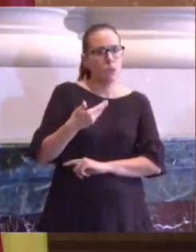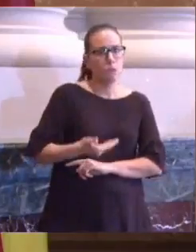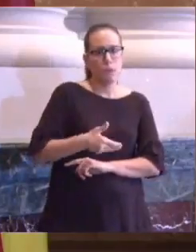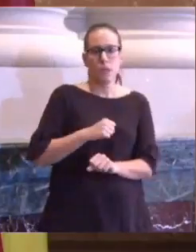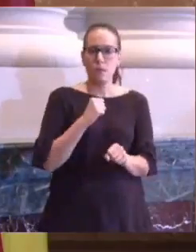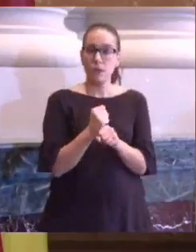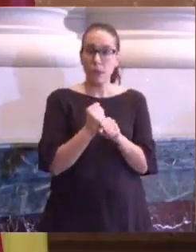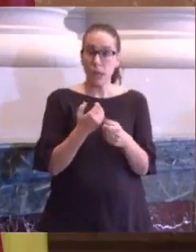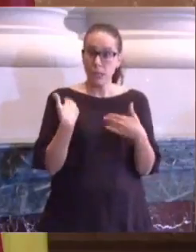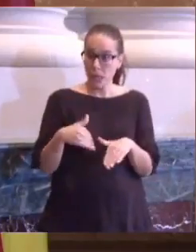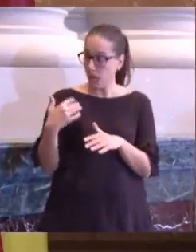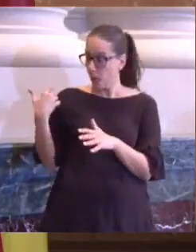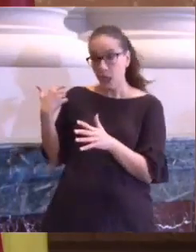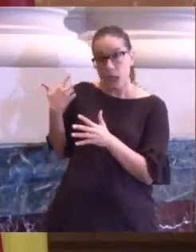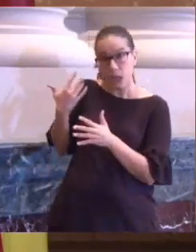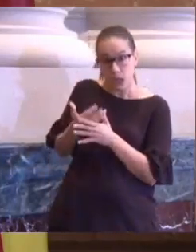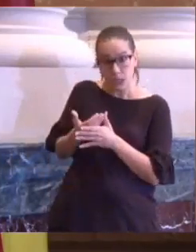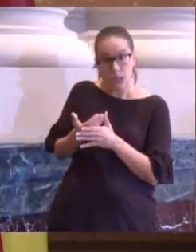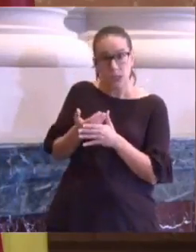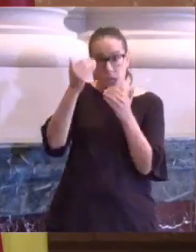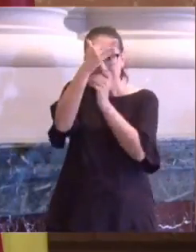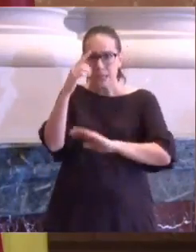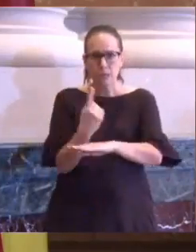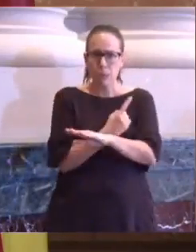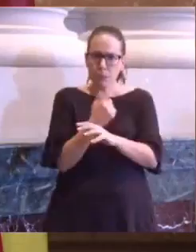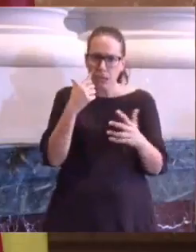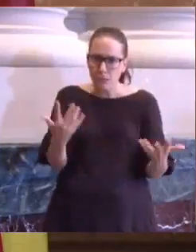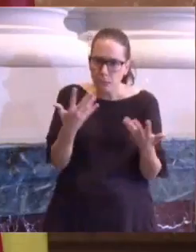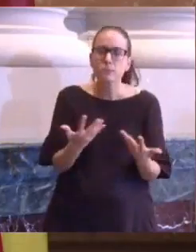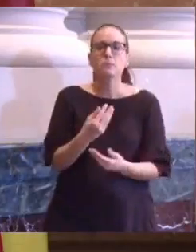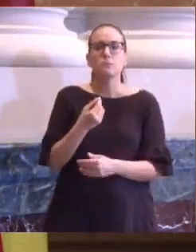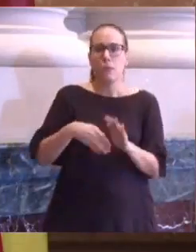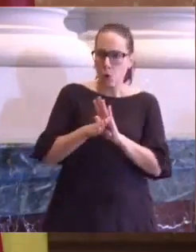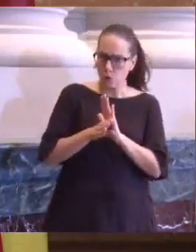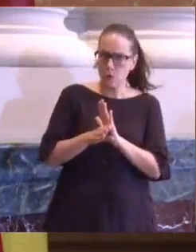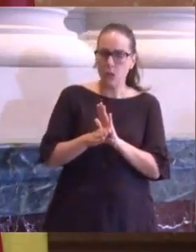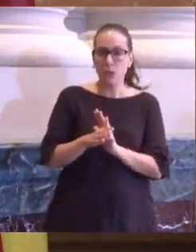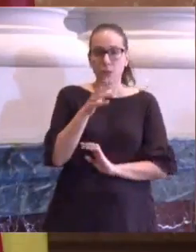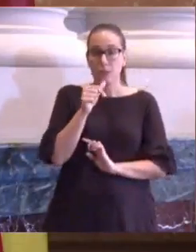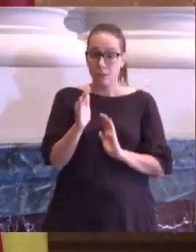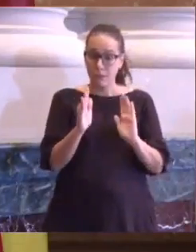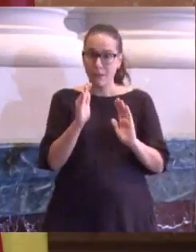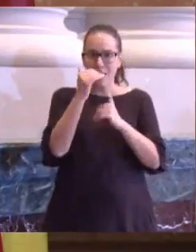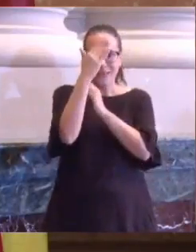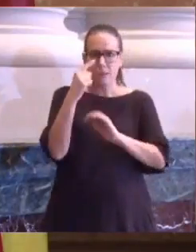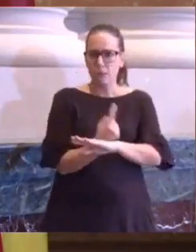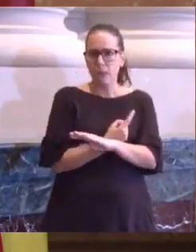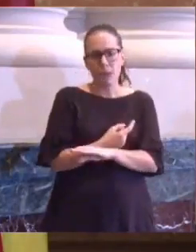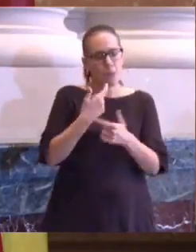en las líneas ya iniciadas de potenciación de la atención primaria, que adquiere un papel protagonista en este nuevo escenario,